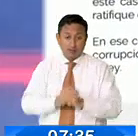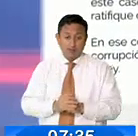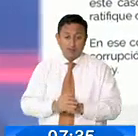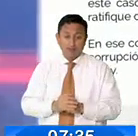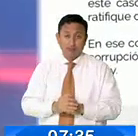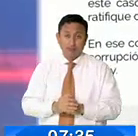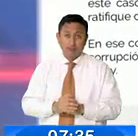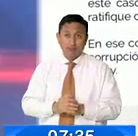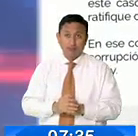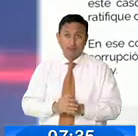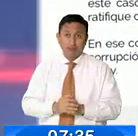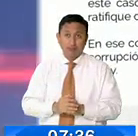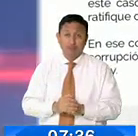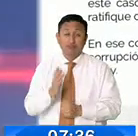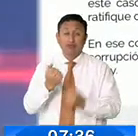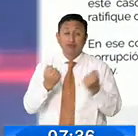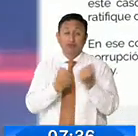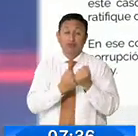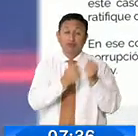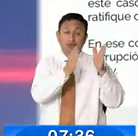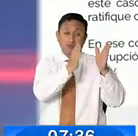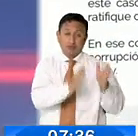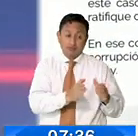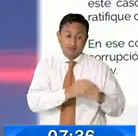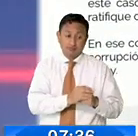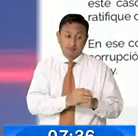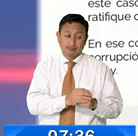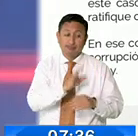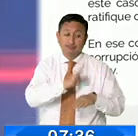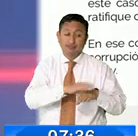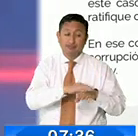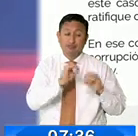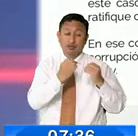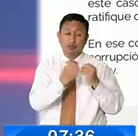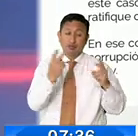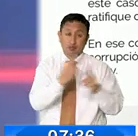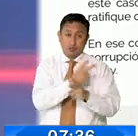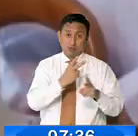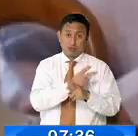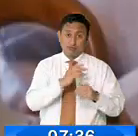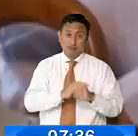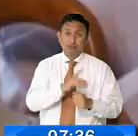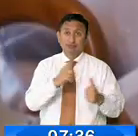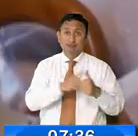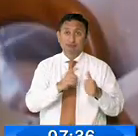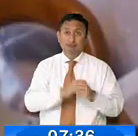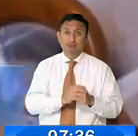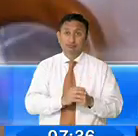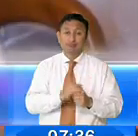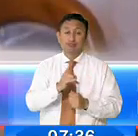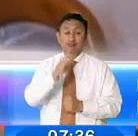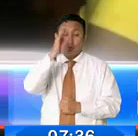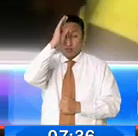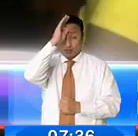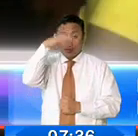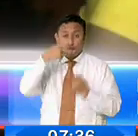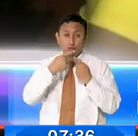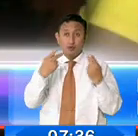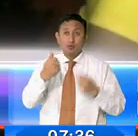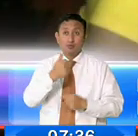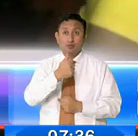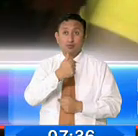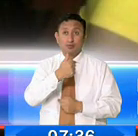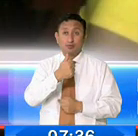abstentivo emitido a favor de tres procesados, el caso por presunta delincuencia organizada que involucra casas de salud del sistema público del